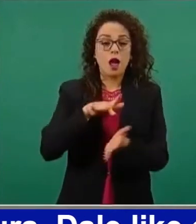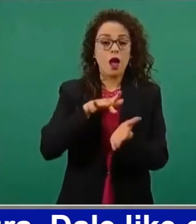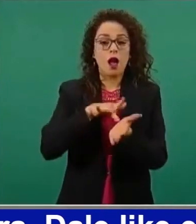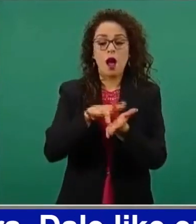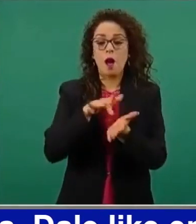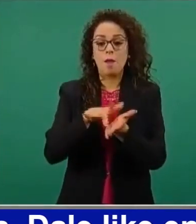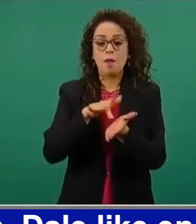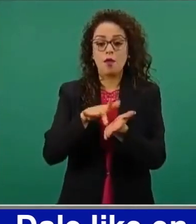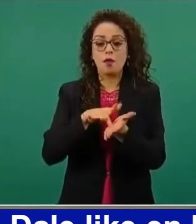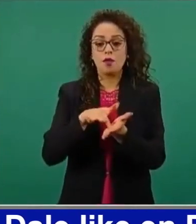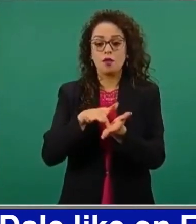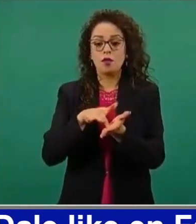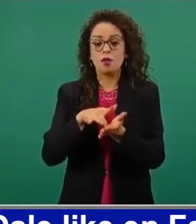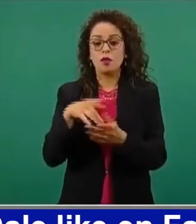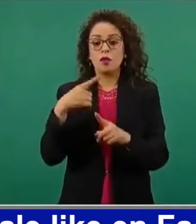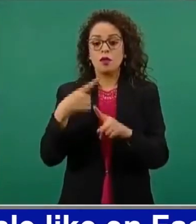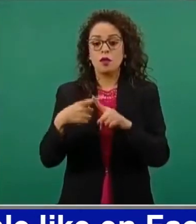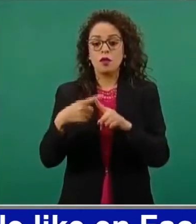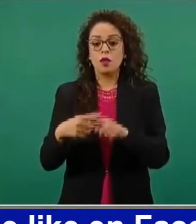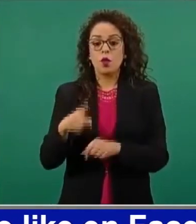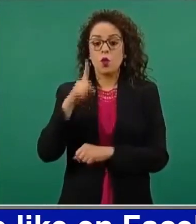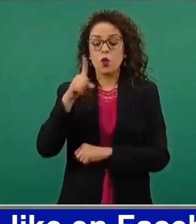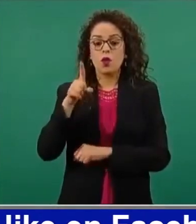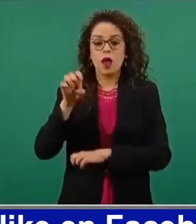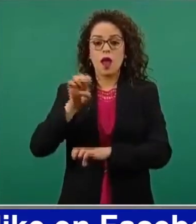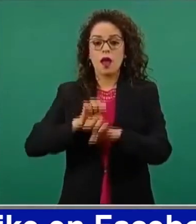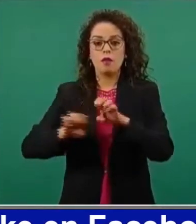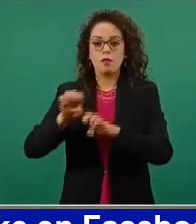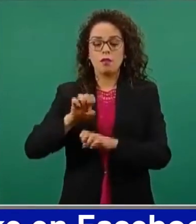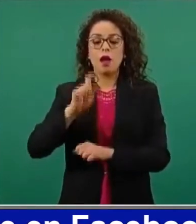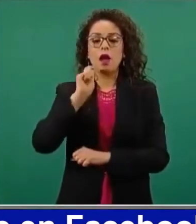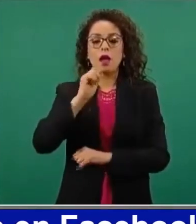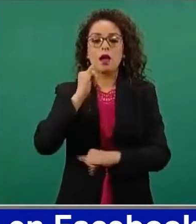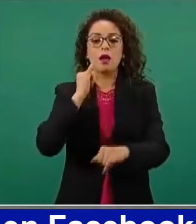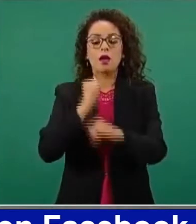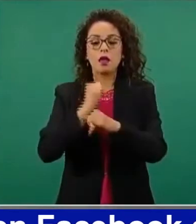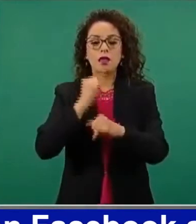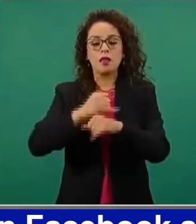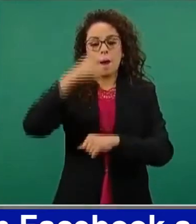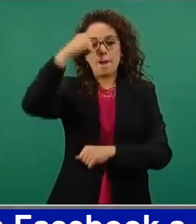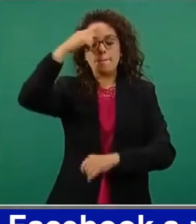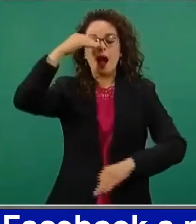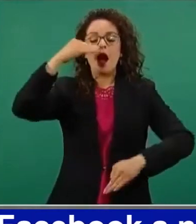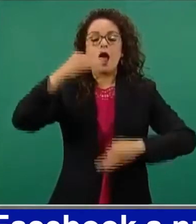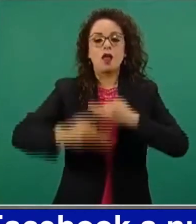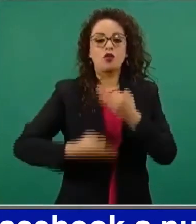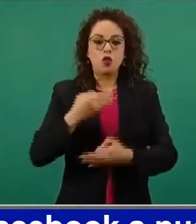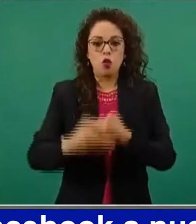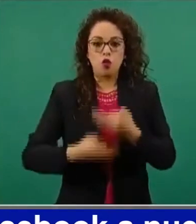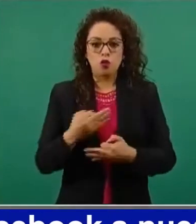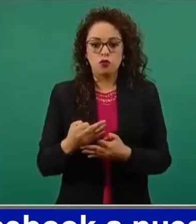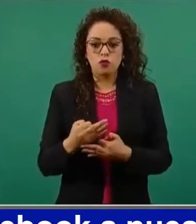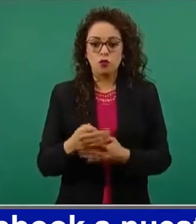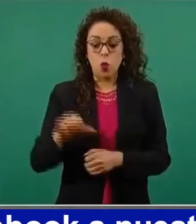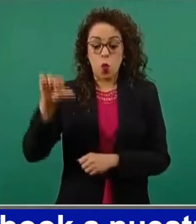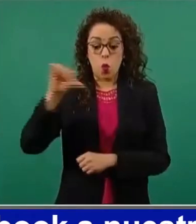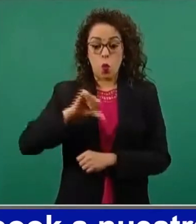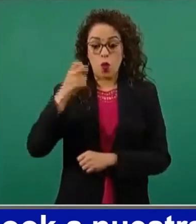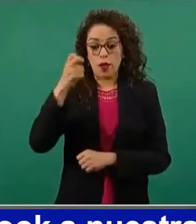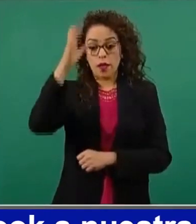empresa que es Internet para Todos. en vamos a publicar el acuerdo